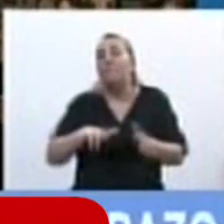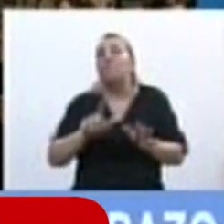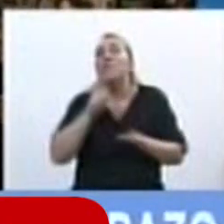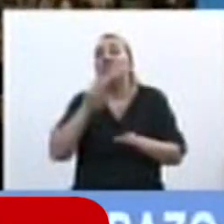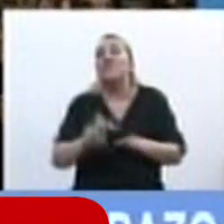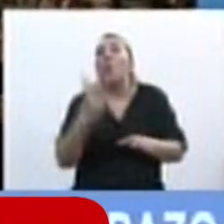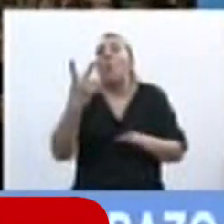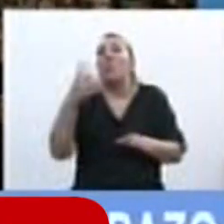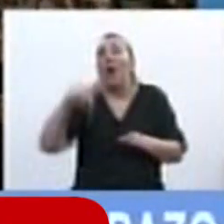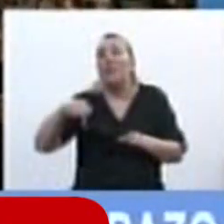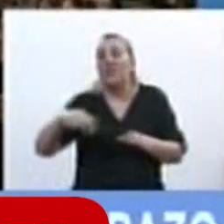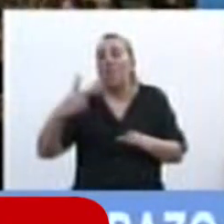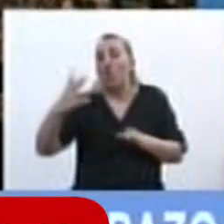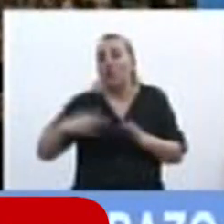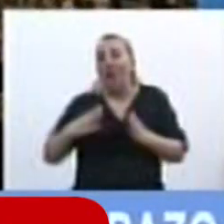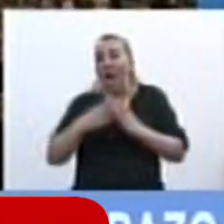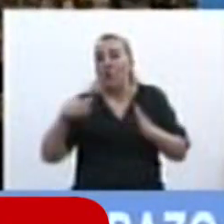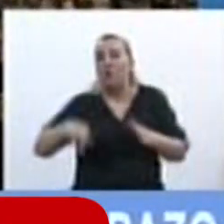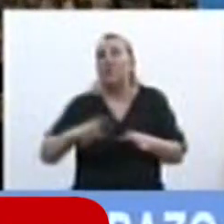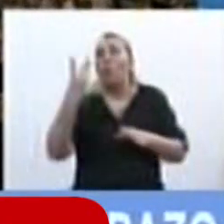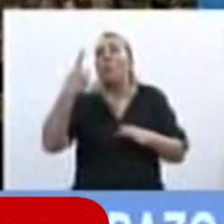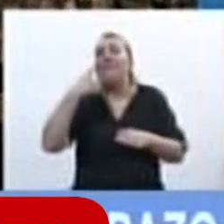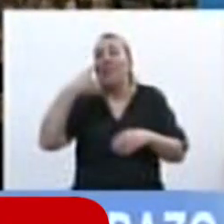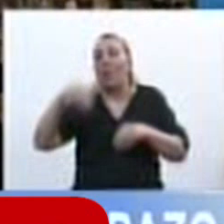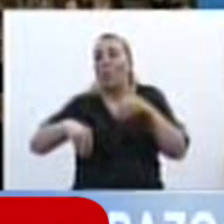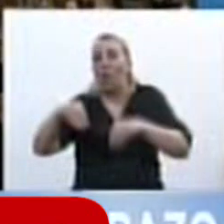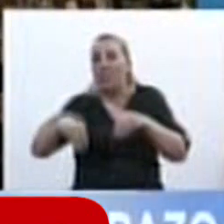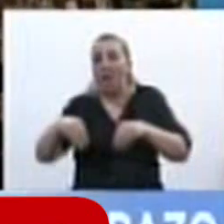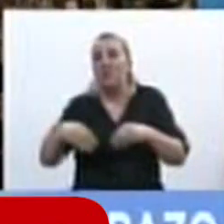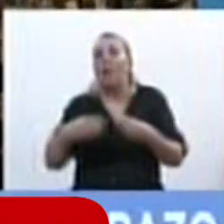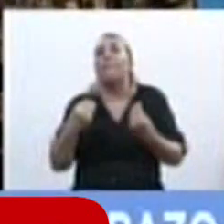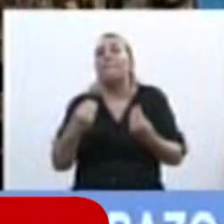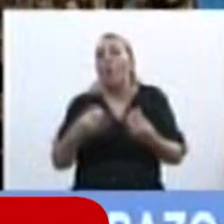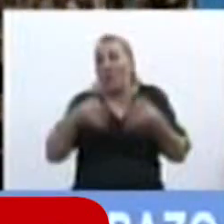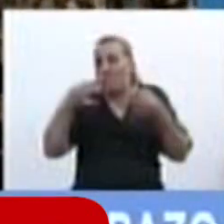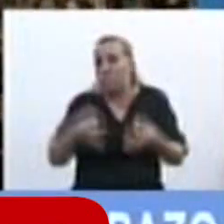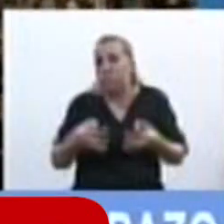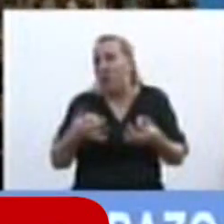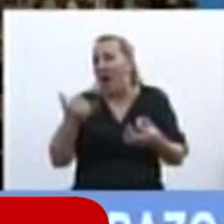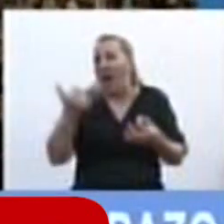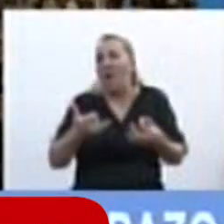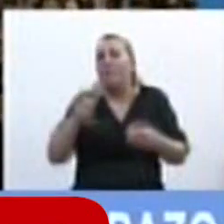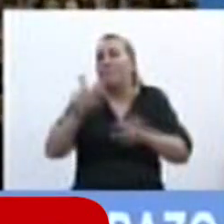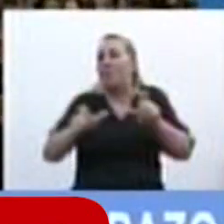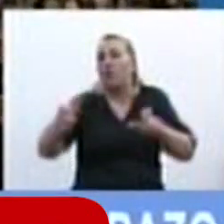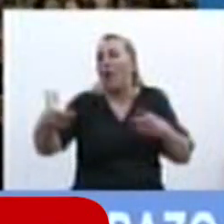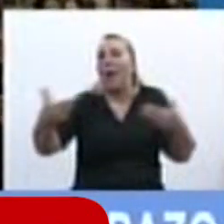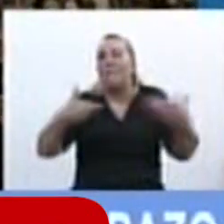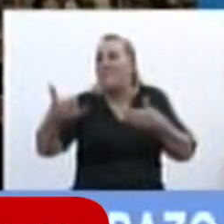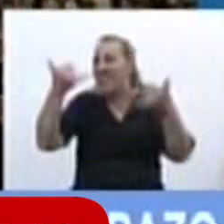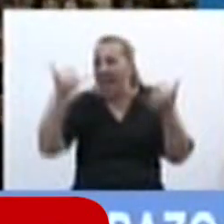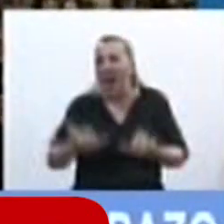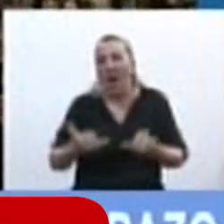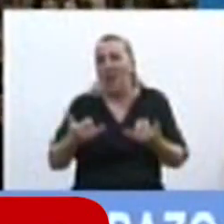segunda vez en tres años, en dos años, porque precisamente hay una demanda, porque hay